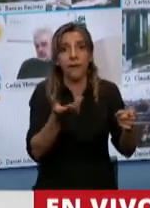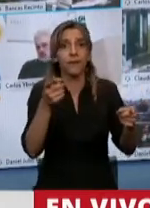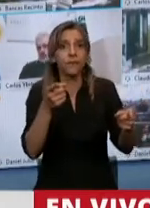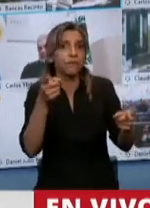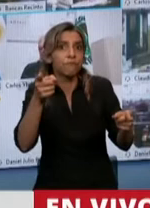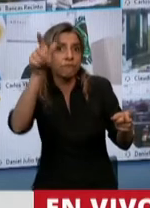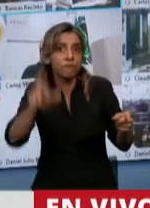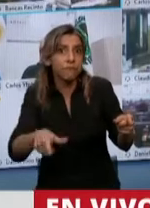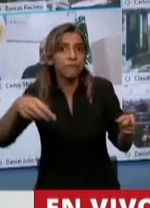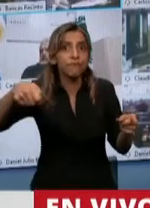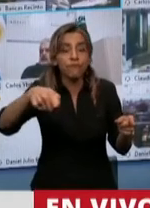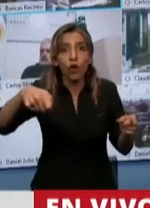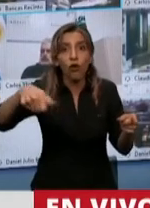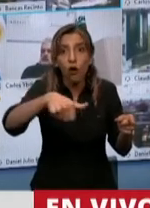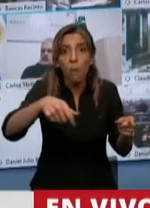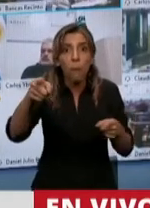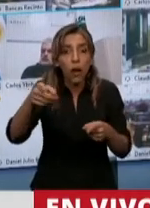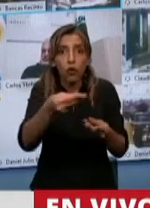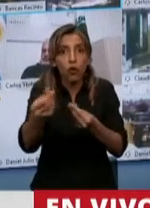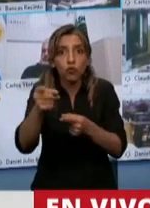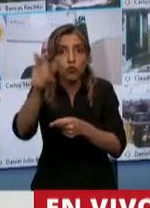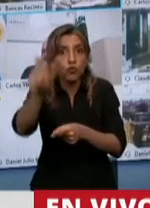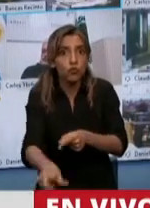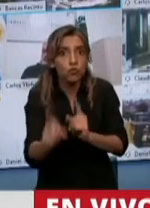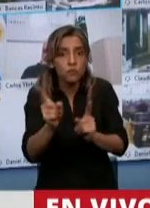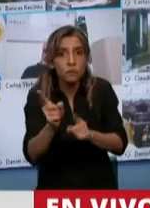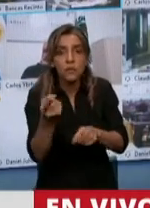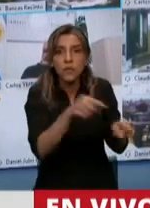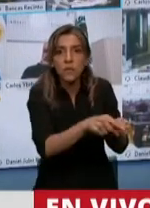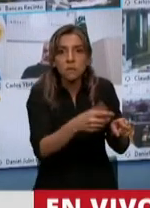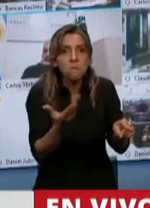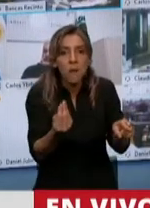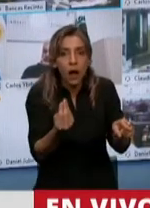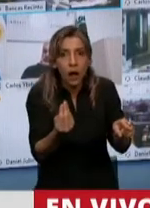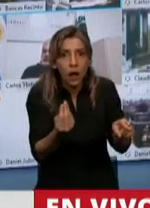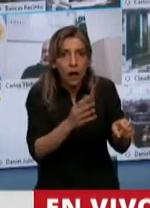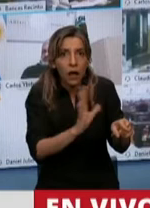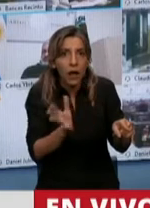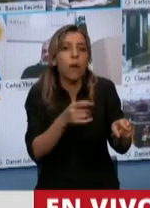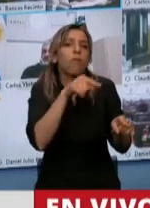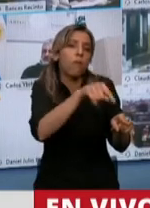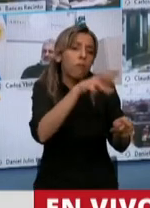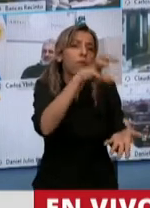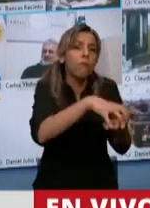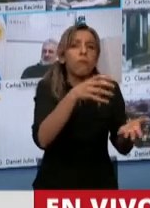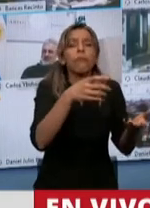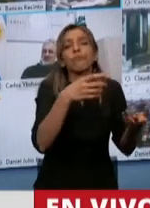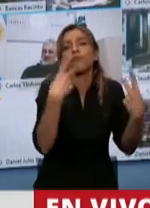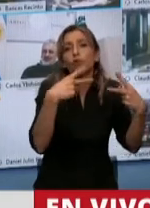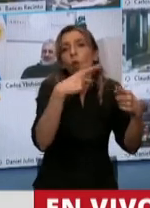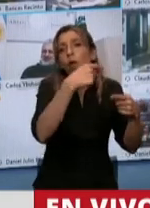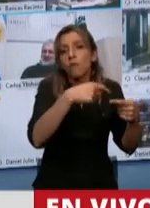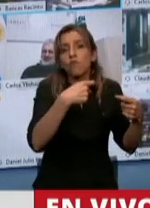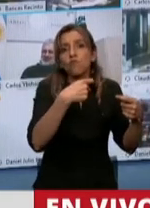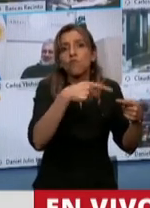consumidor que pagó, pero que el último prestador del servicio de manera indirecta no está devolviendo el